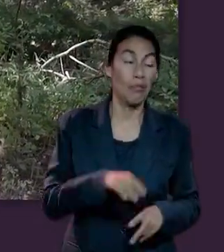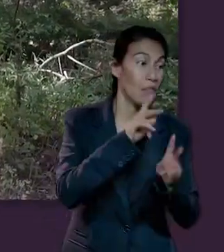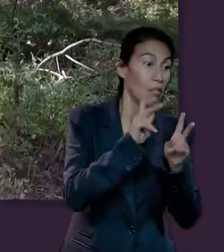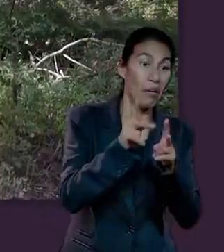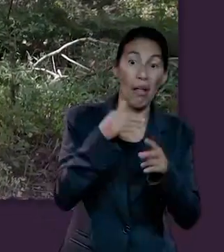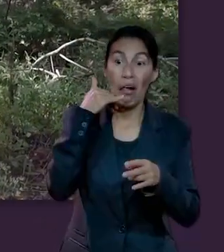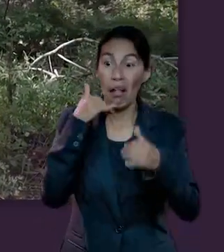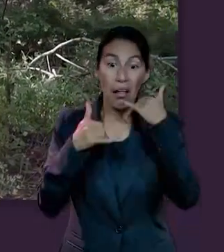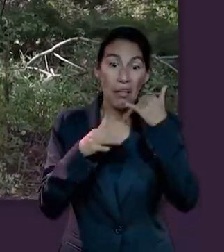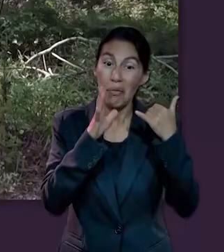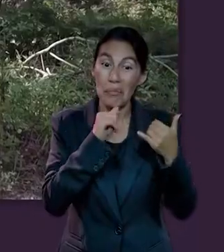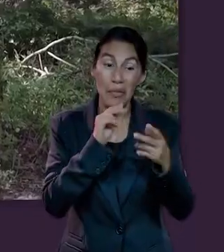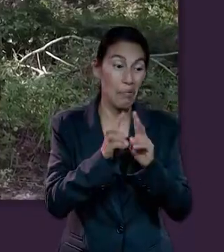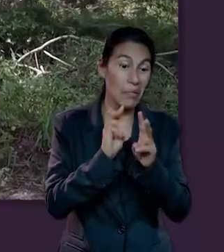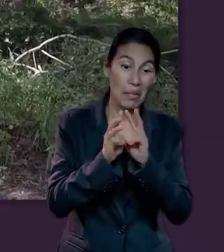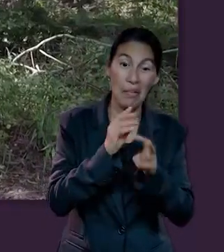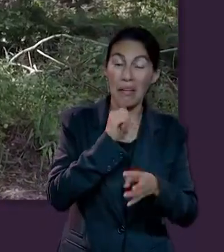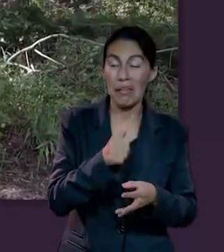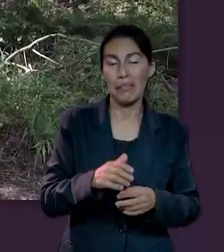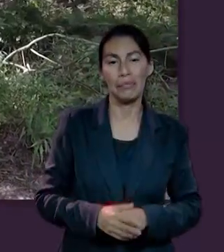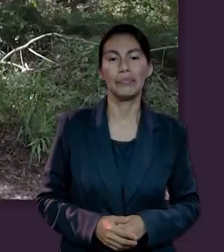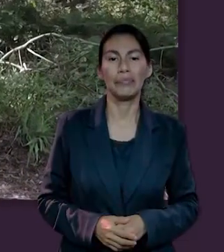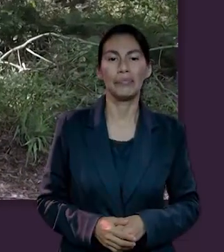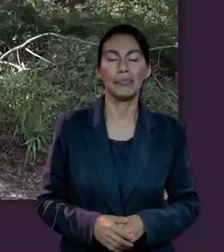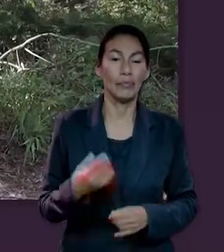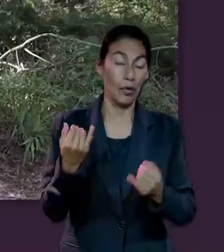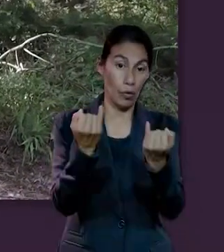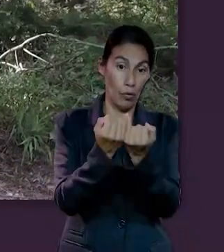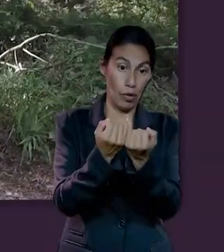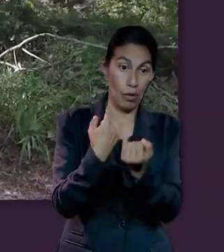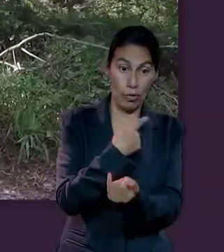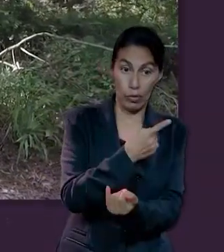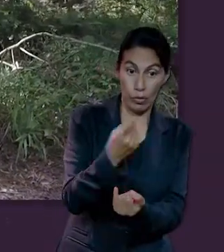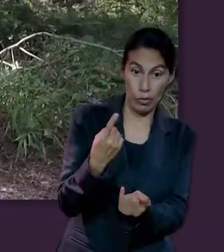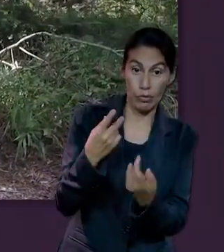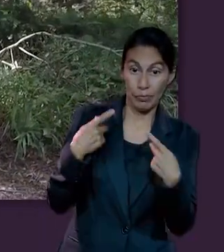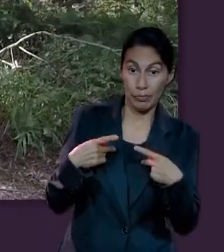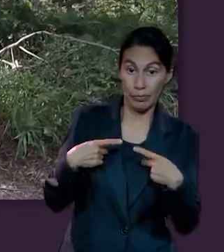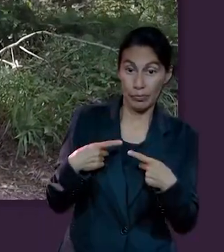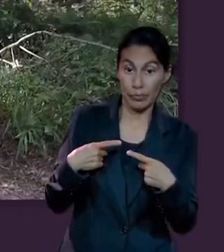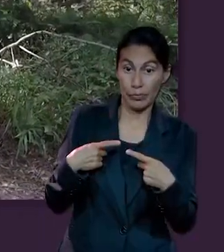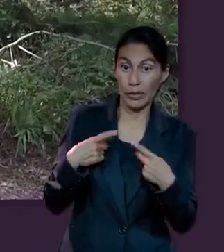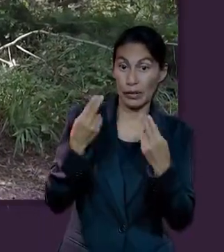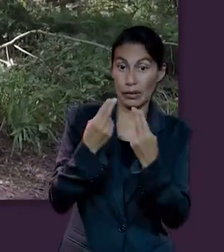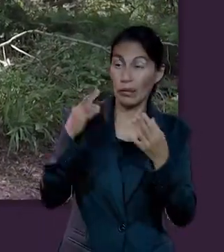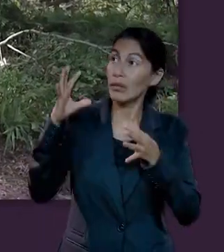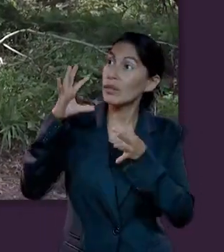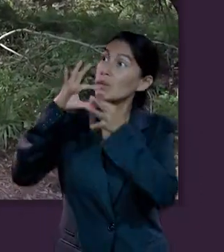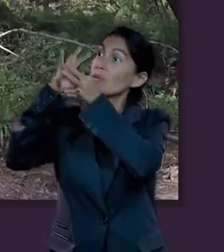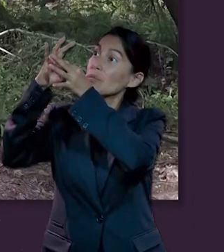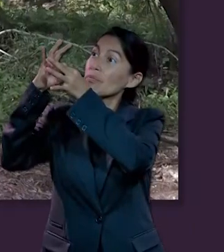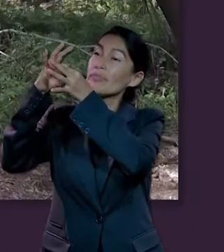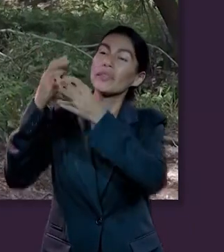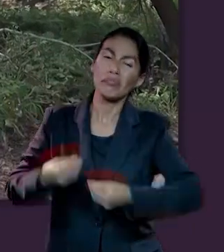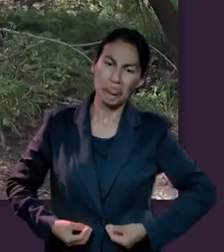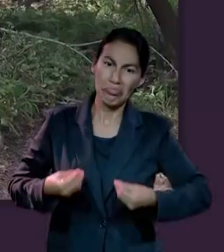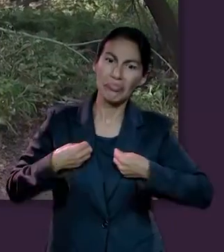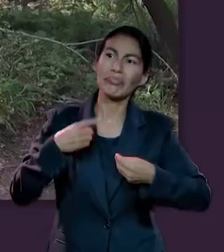catástrofes que les pueden suceder. Eso sucede con los seres humanos. Si queremos tener vida eterna,